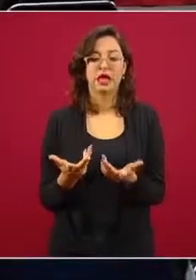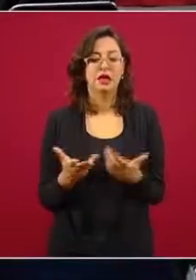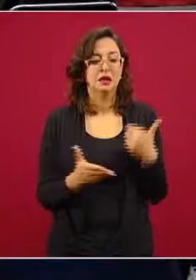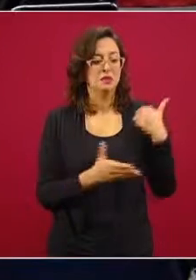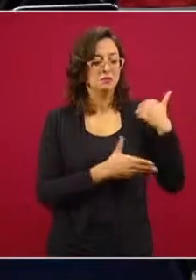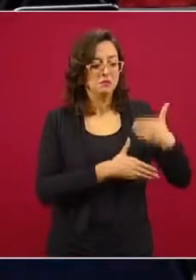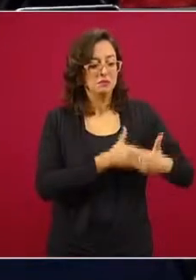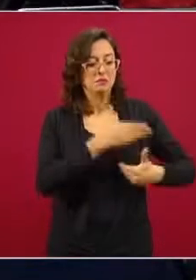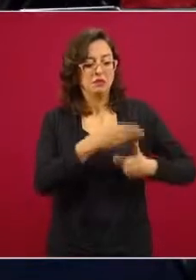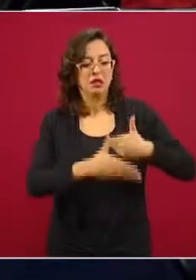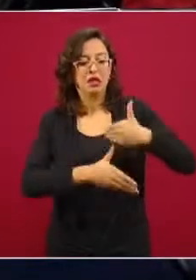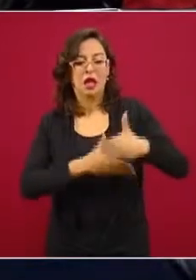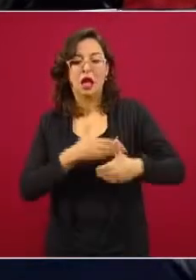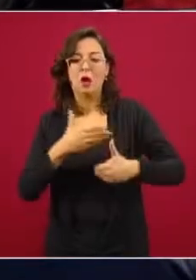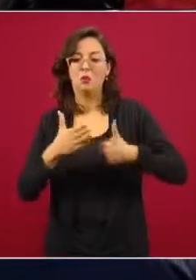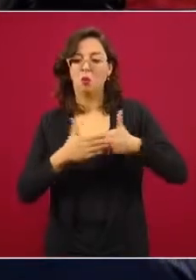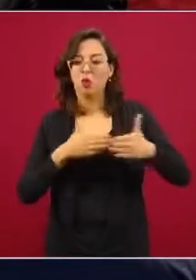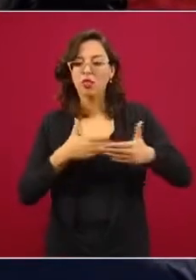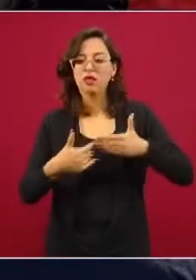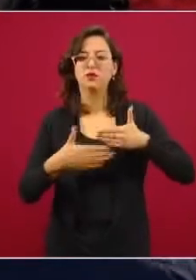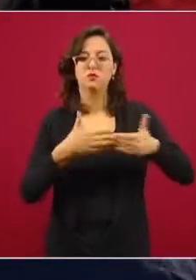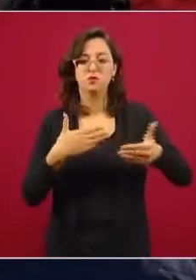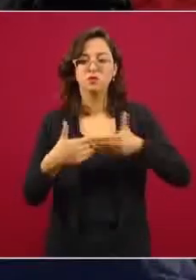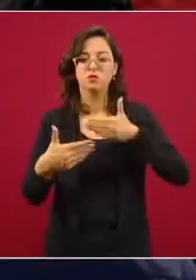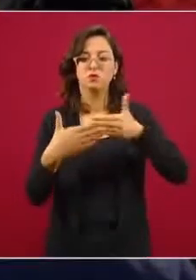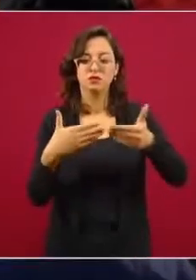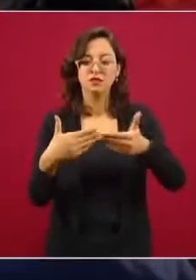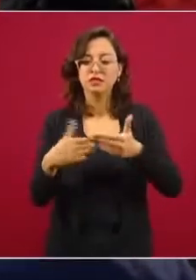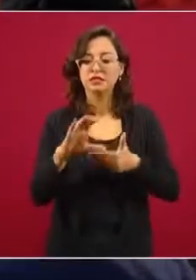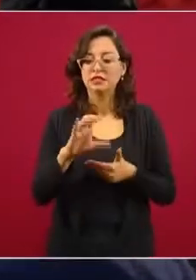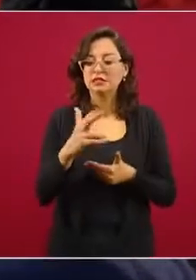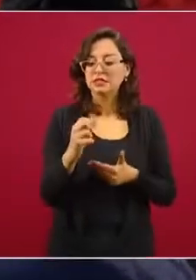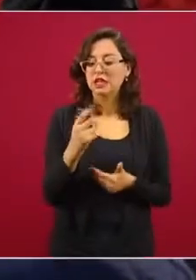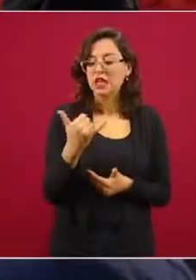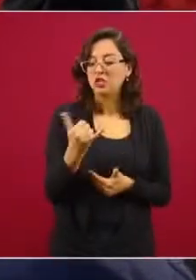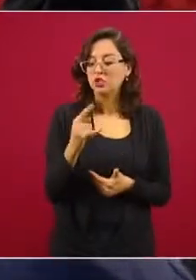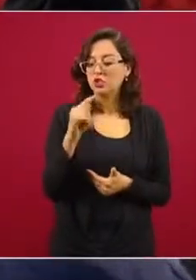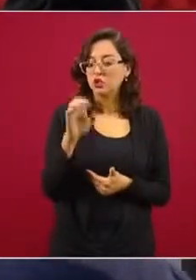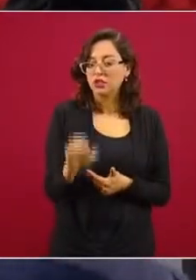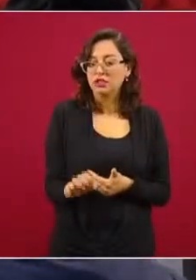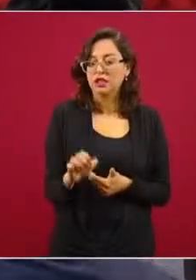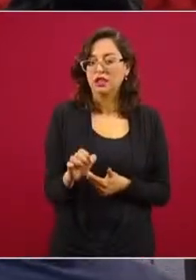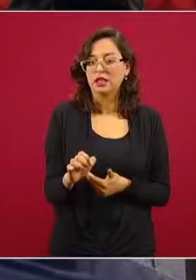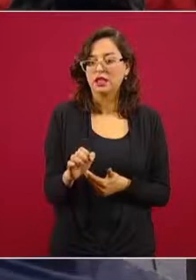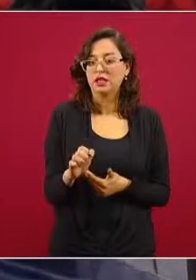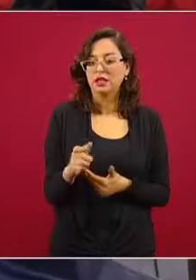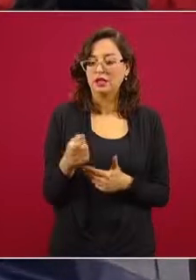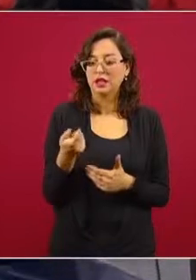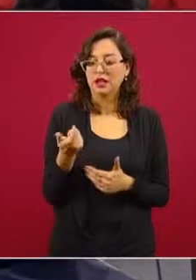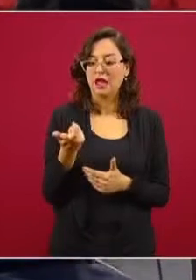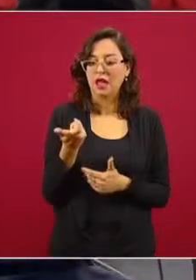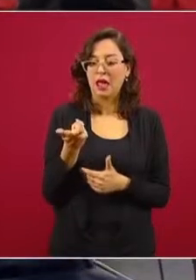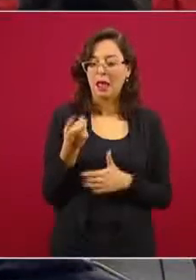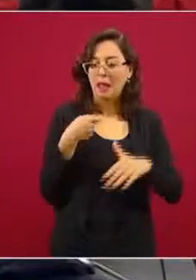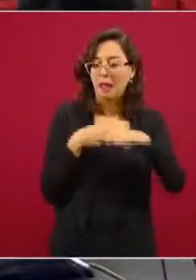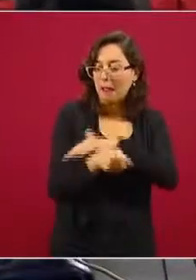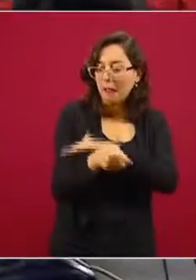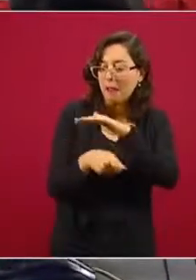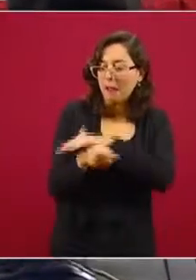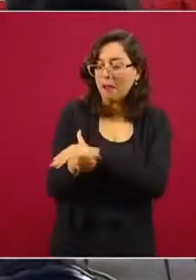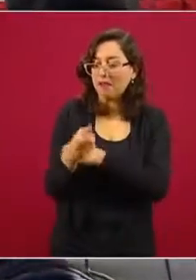y ya era por servicios profesionales,